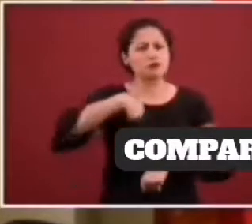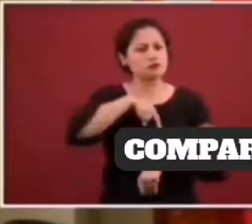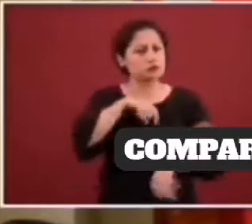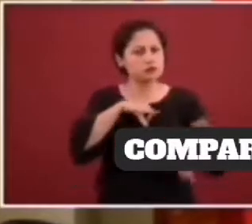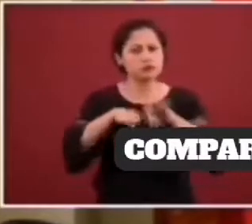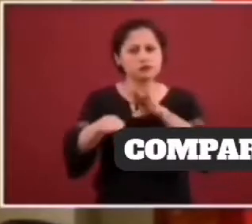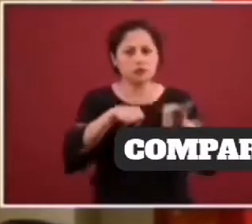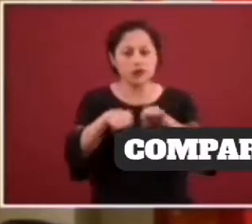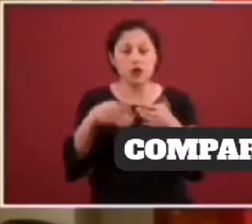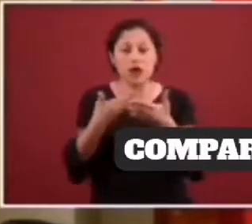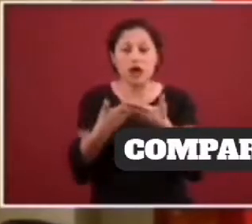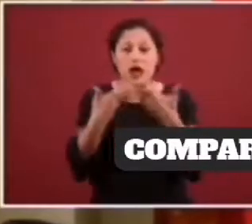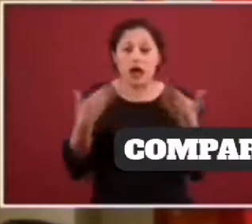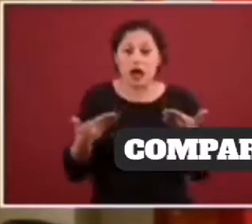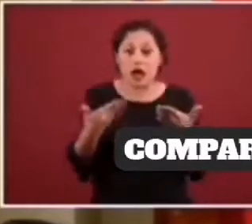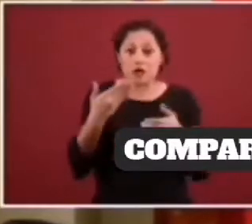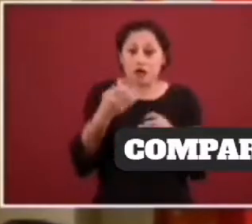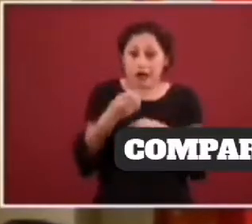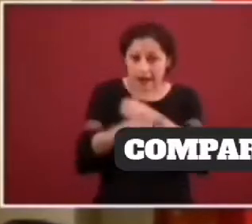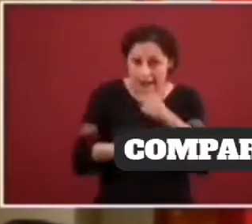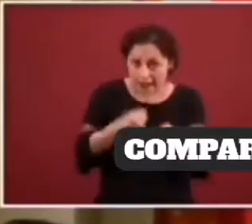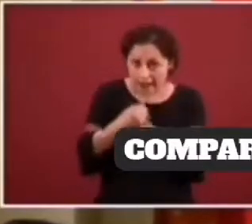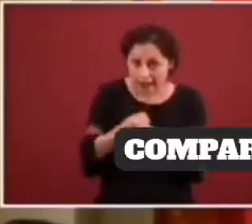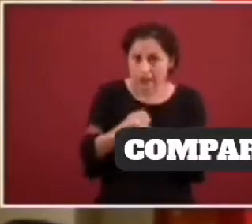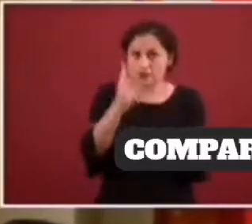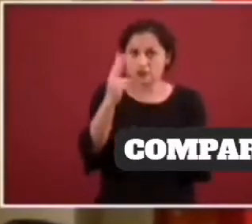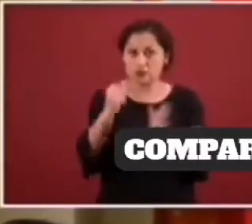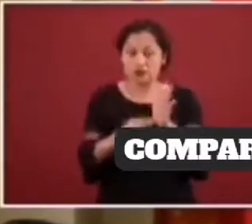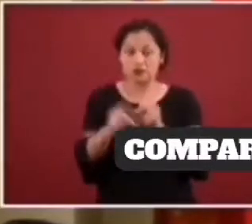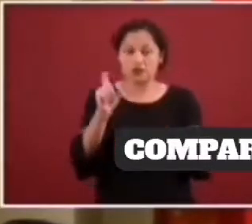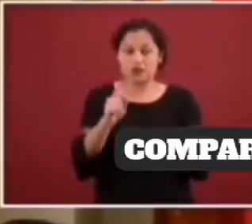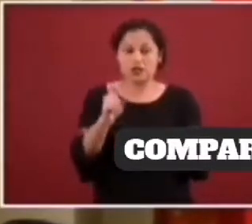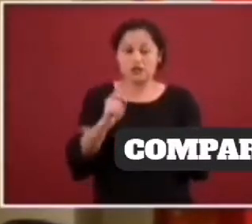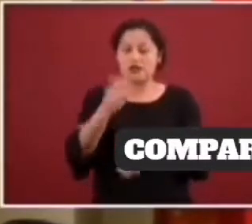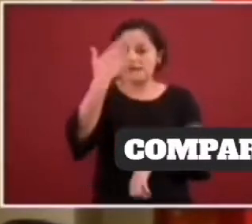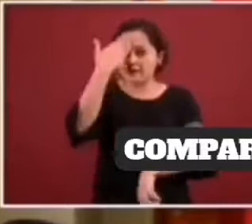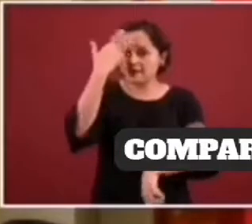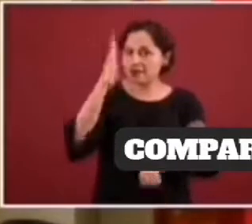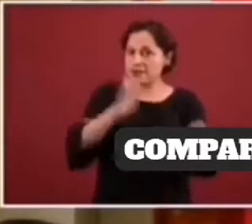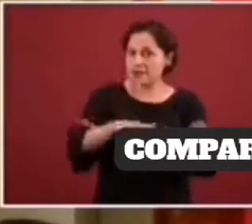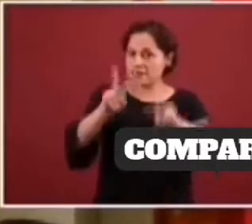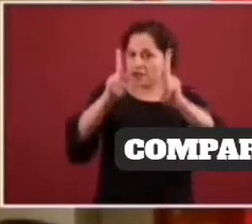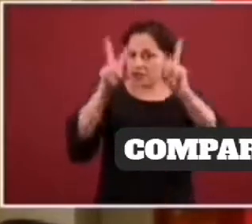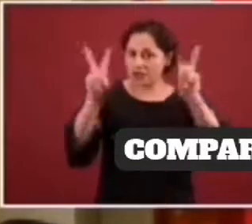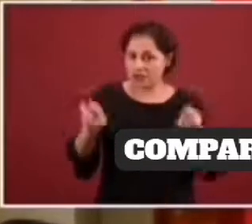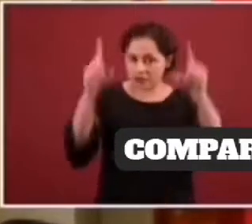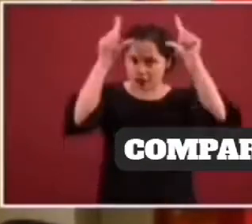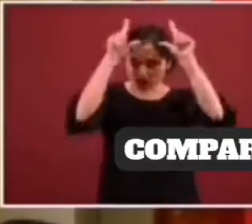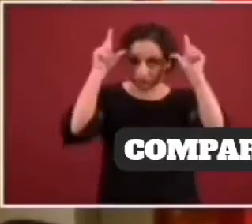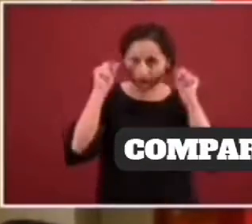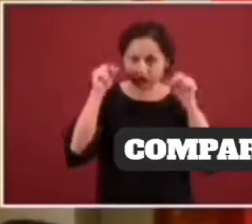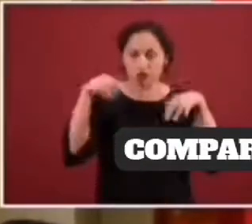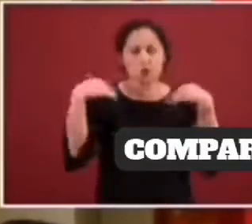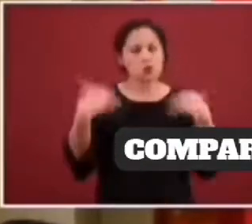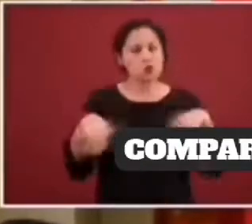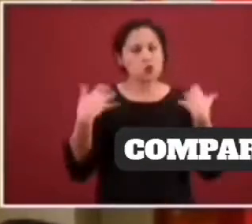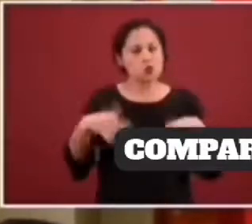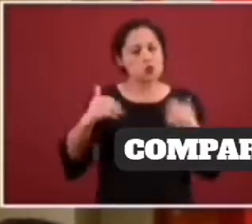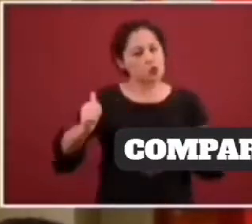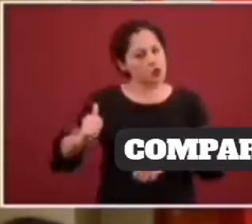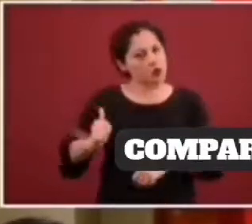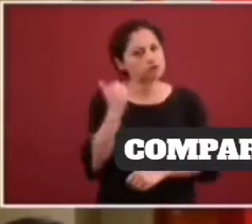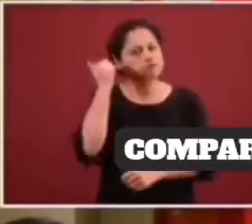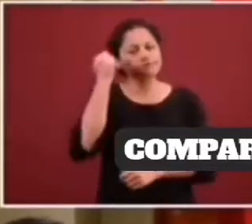2020 como el año de la enfermería, porque seguramente los resultados